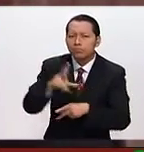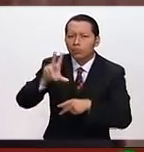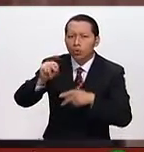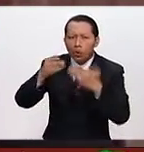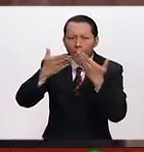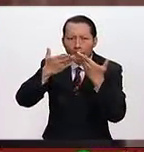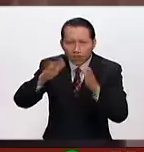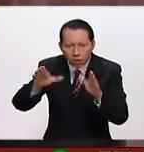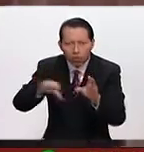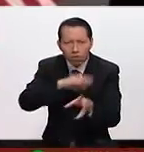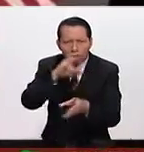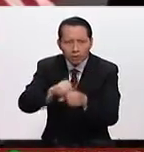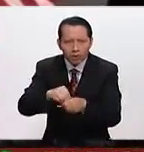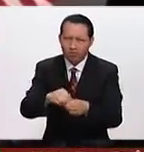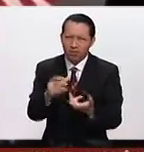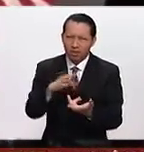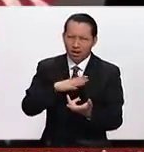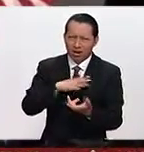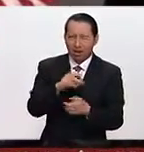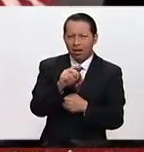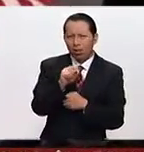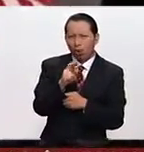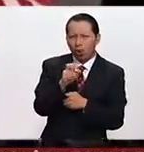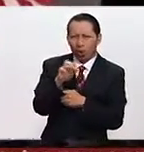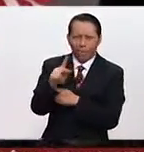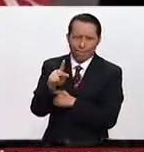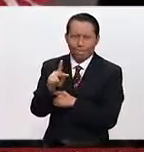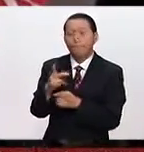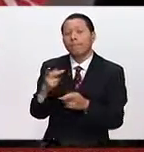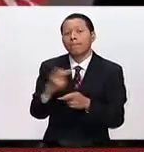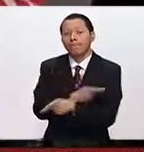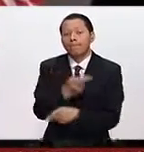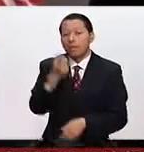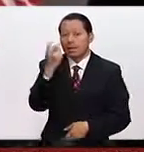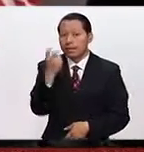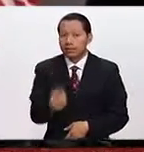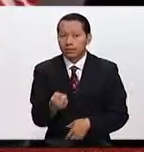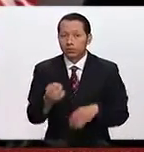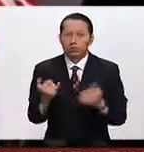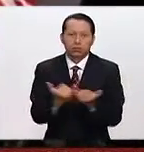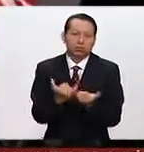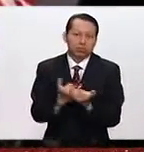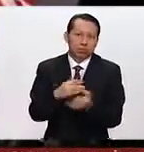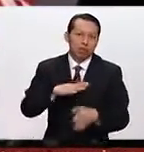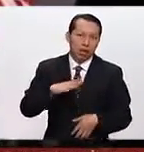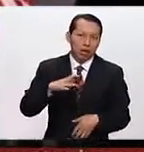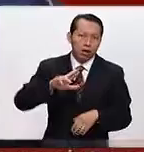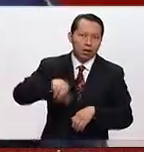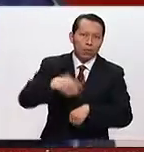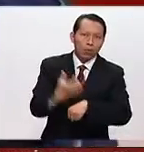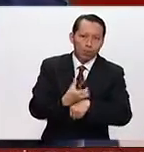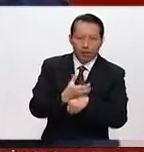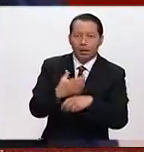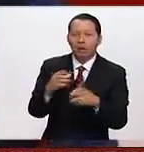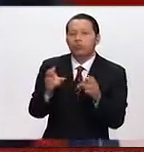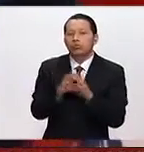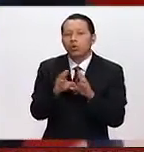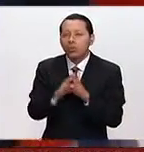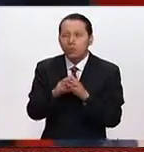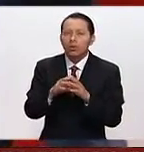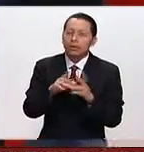pleno a la candidatura de Donald Trump. Así que en este escenario, en el cual los republicanos parecen estar